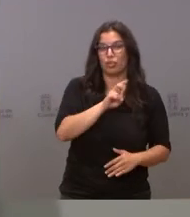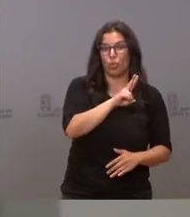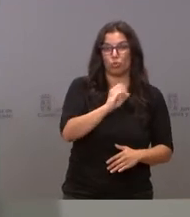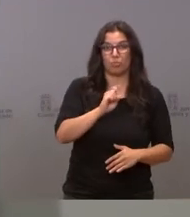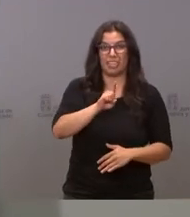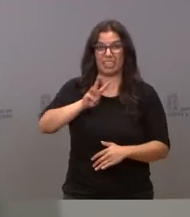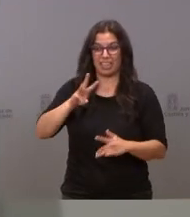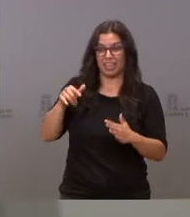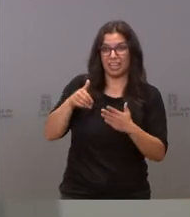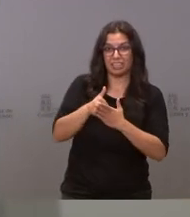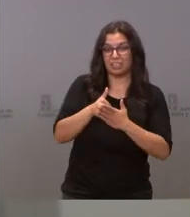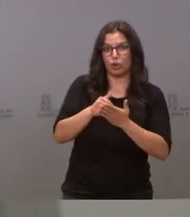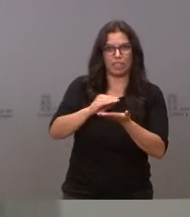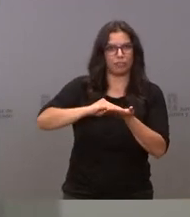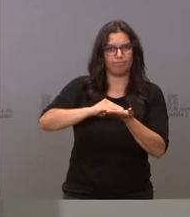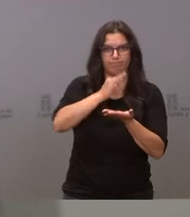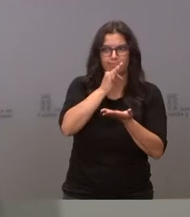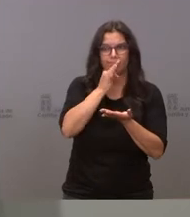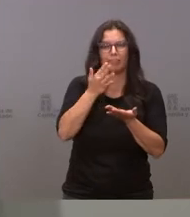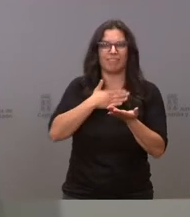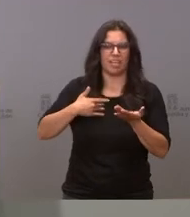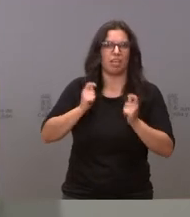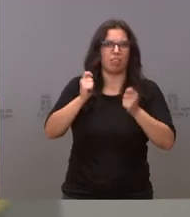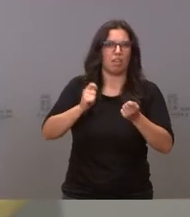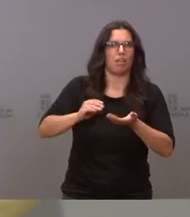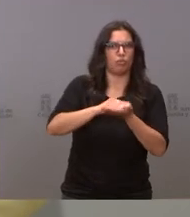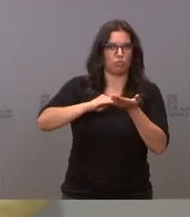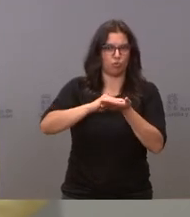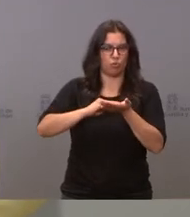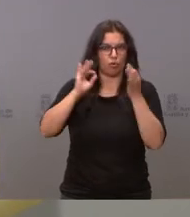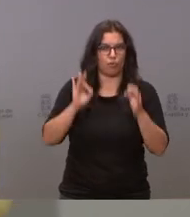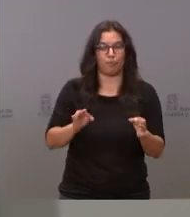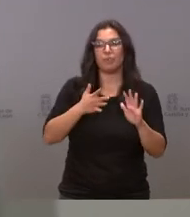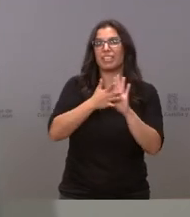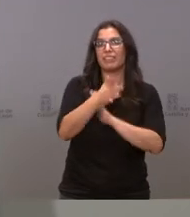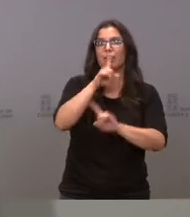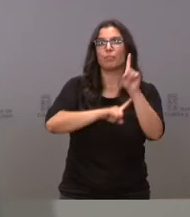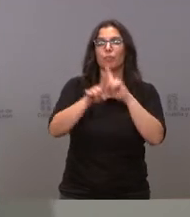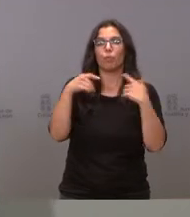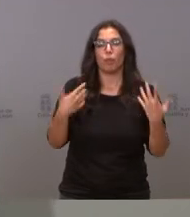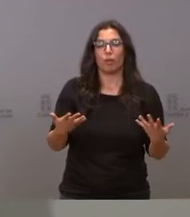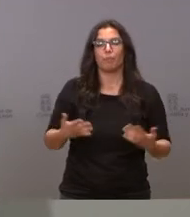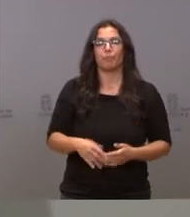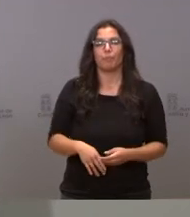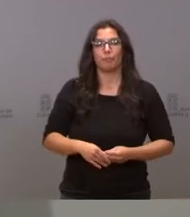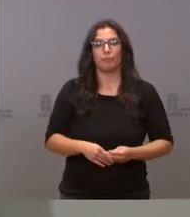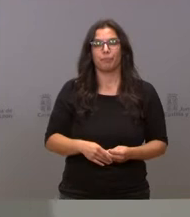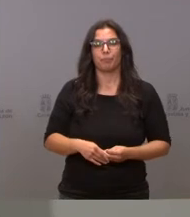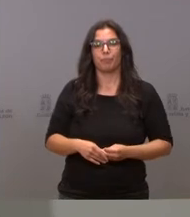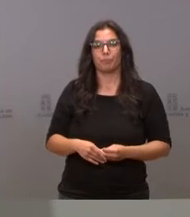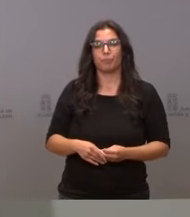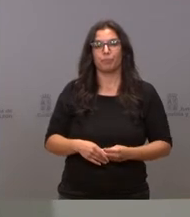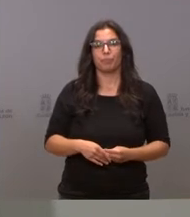sin solución posible. Se trata de mejorar